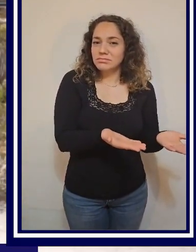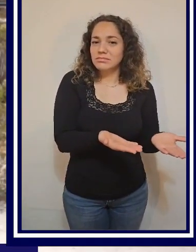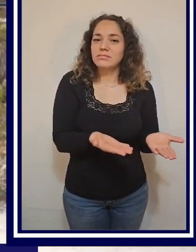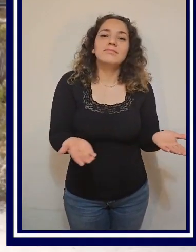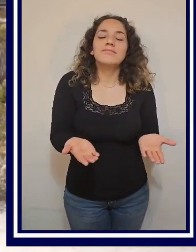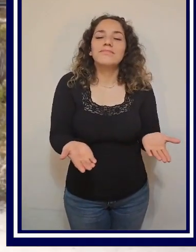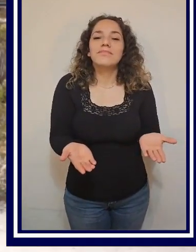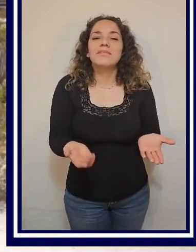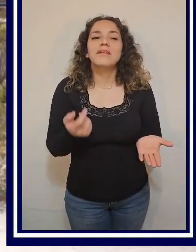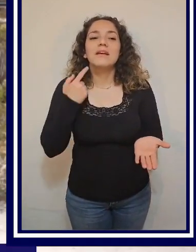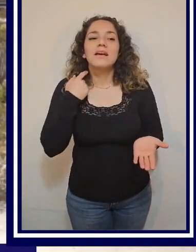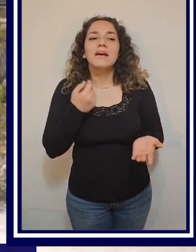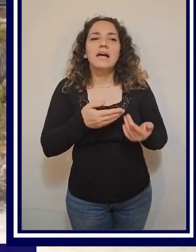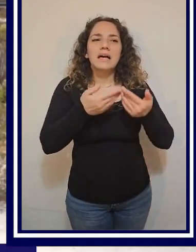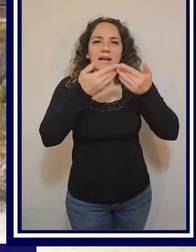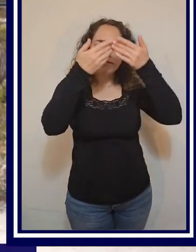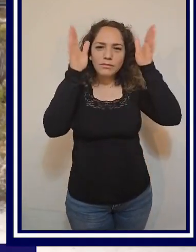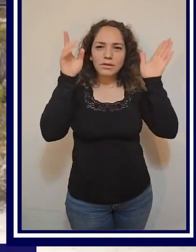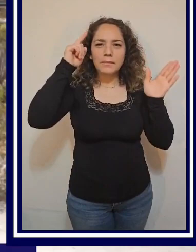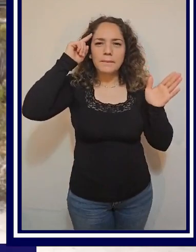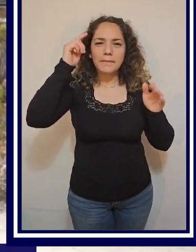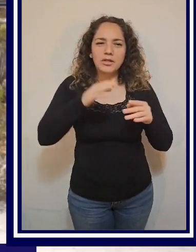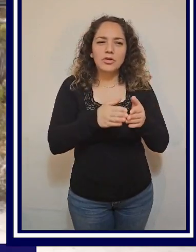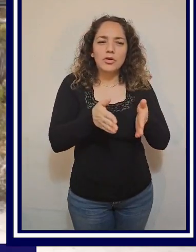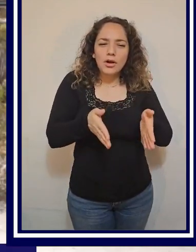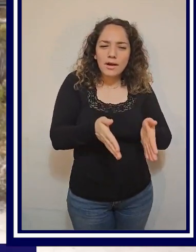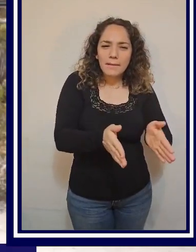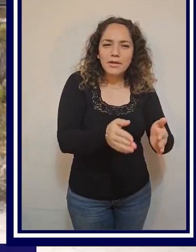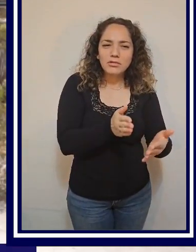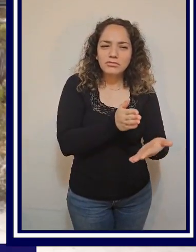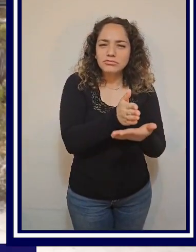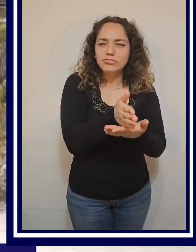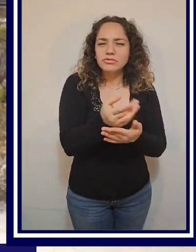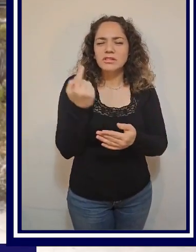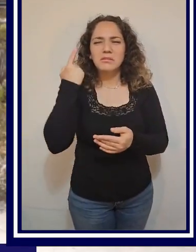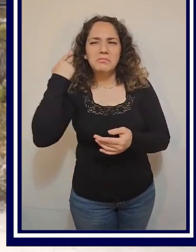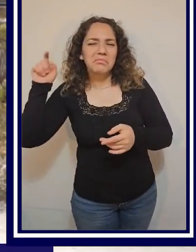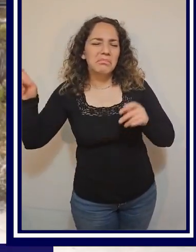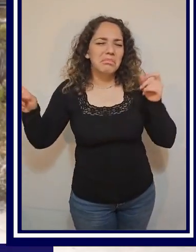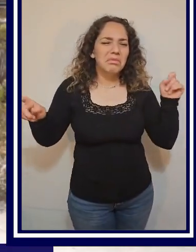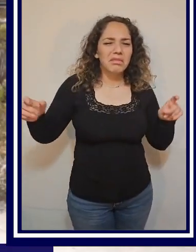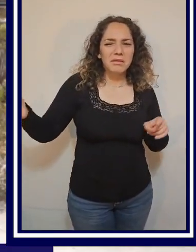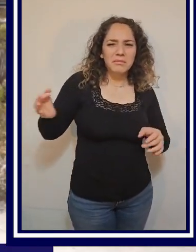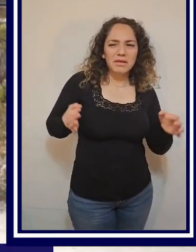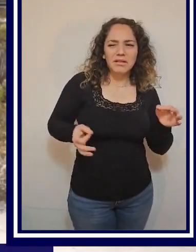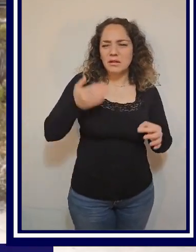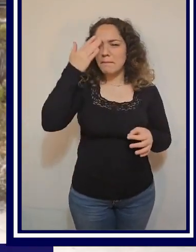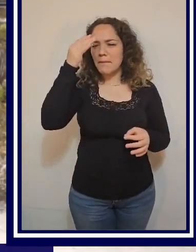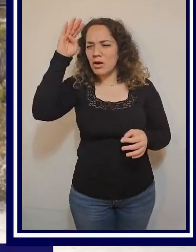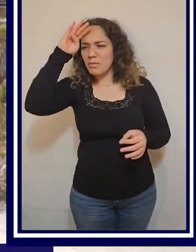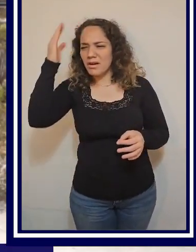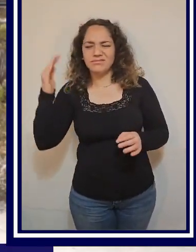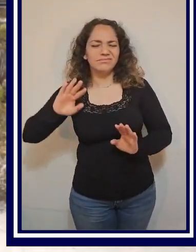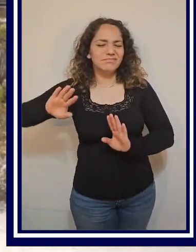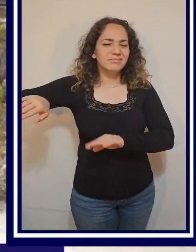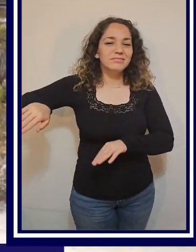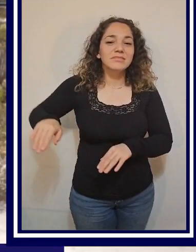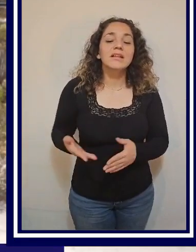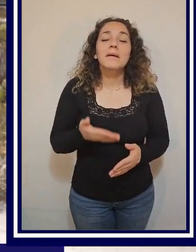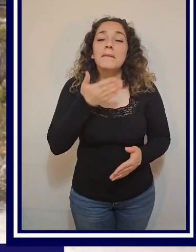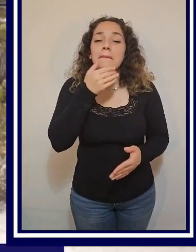que abran su propio camino, no escuchen a alguien que tiene una mala experiencia,